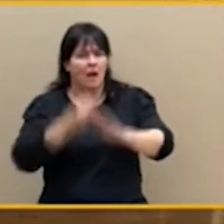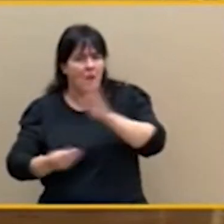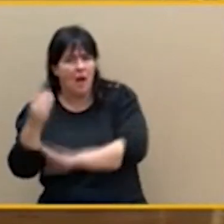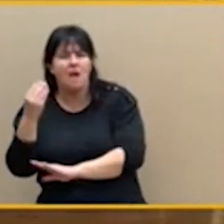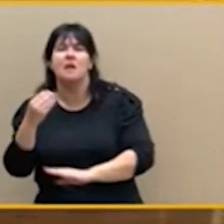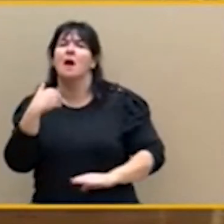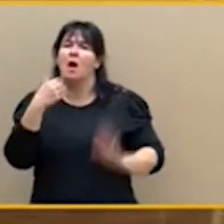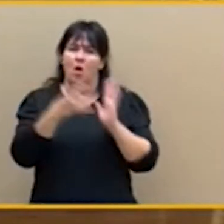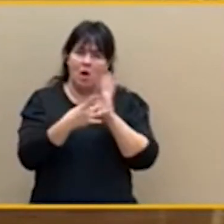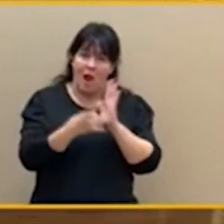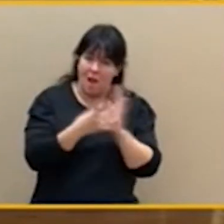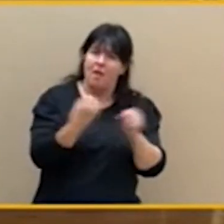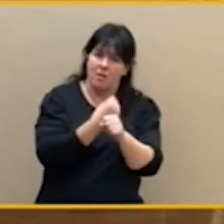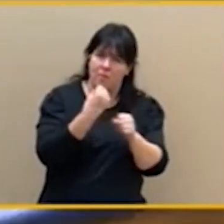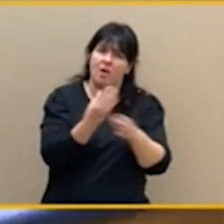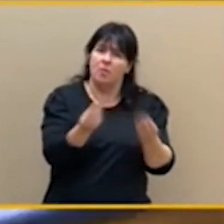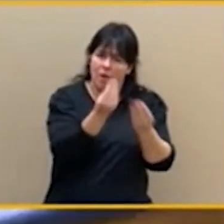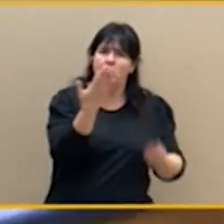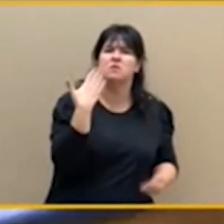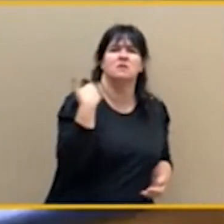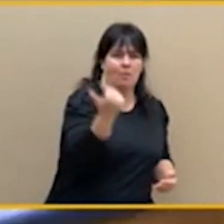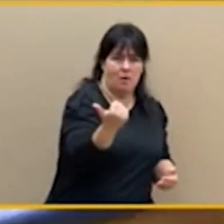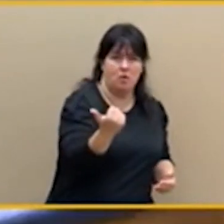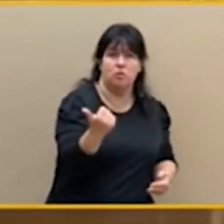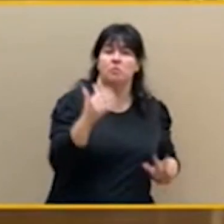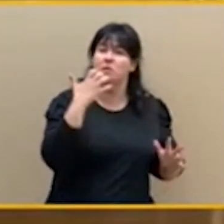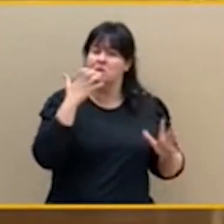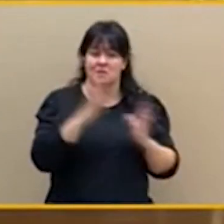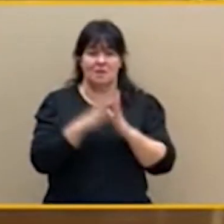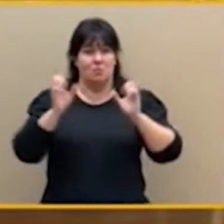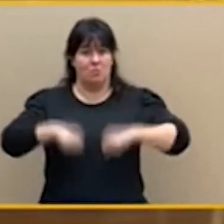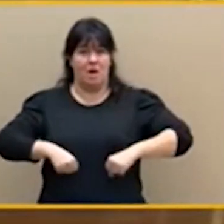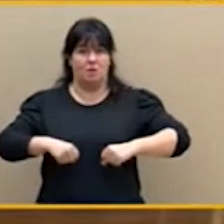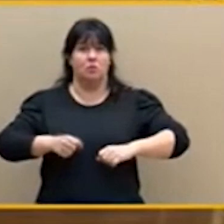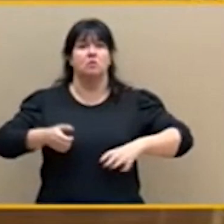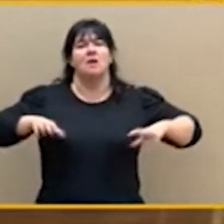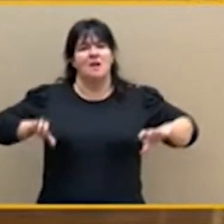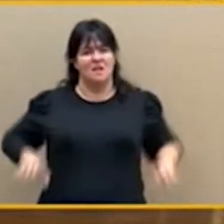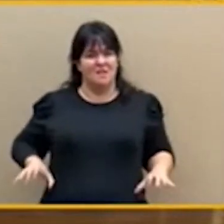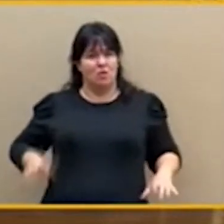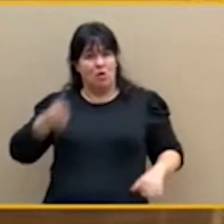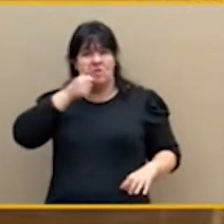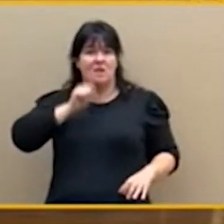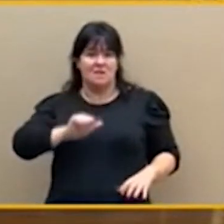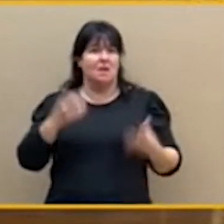del sillón de Sánchez con sus socios separatistas, desde luego usted sabe que no puede contar con nosotros. Muchas gracias.